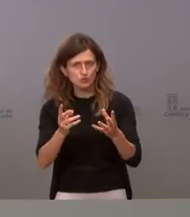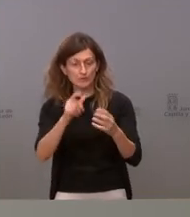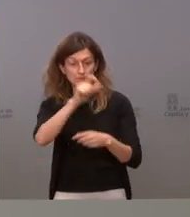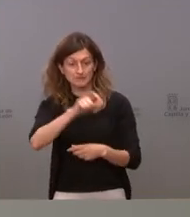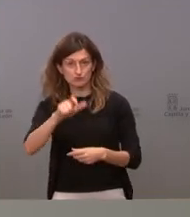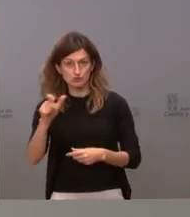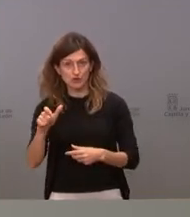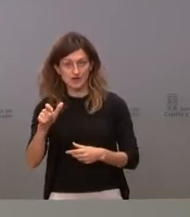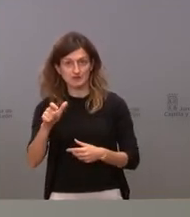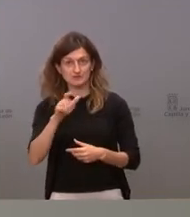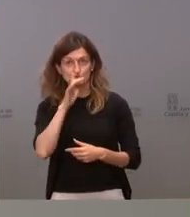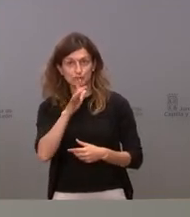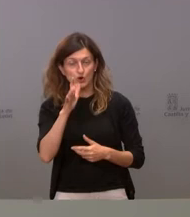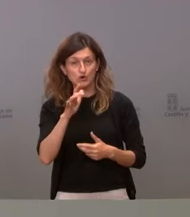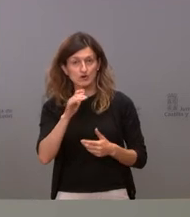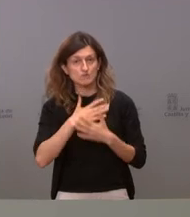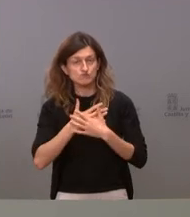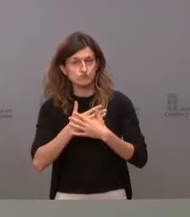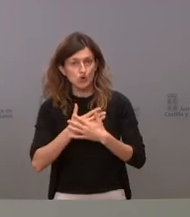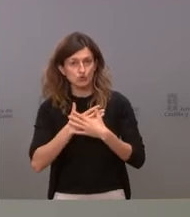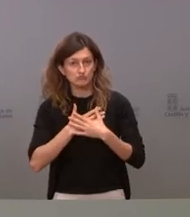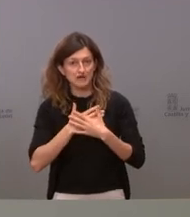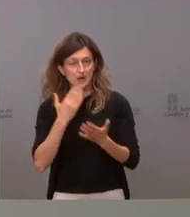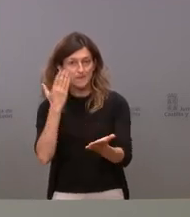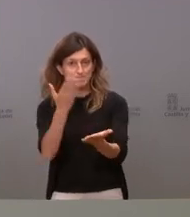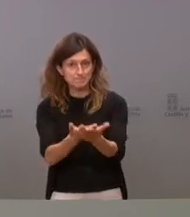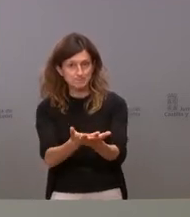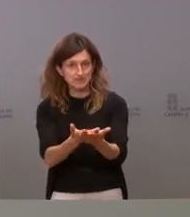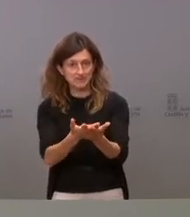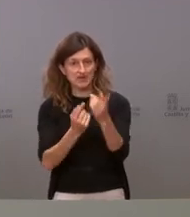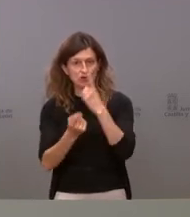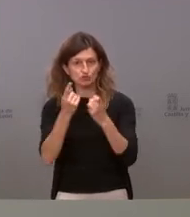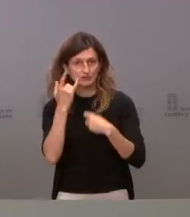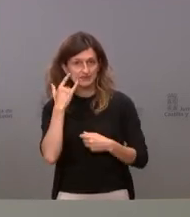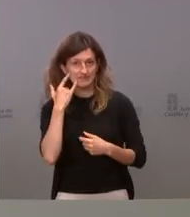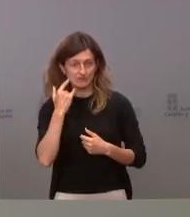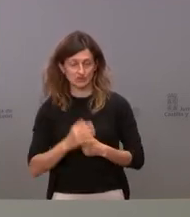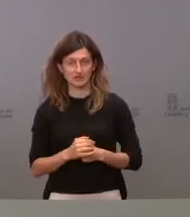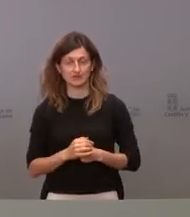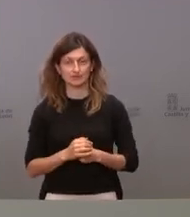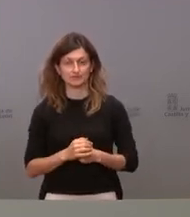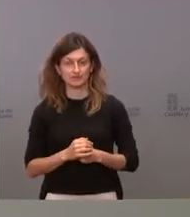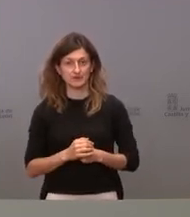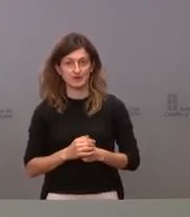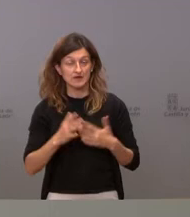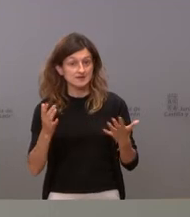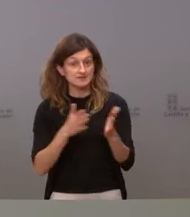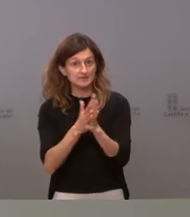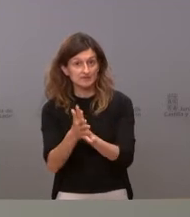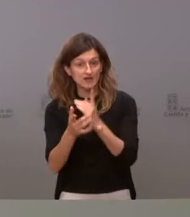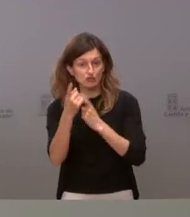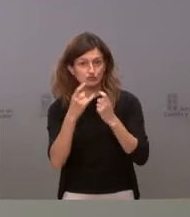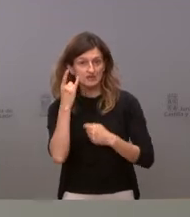personas que de manera voluntaria solicitan la consulta telefónica. Es decir, que la consulta telefónica